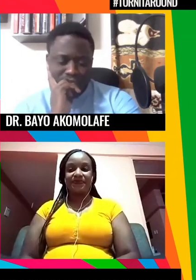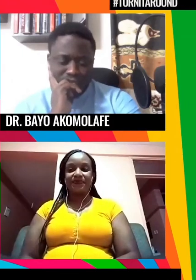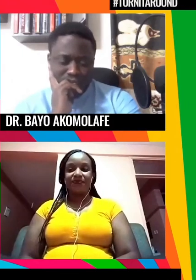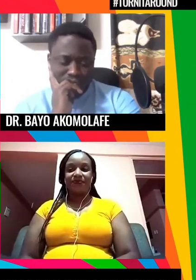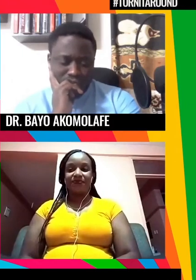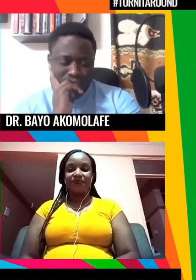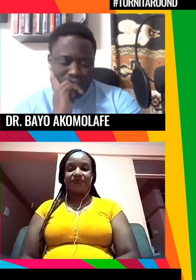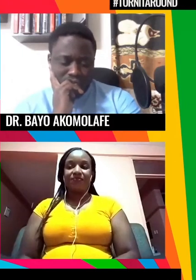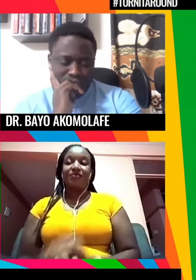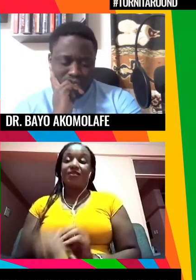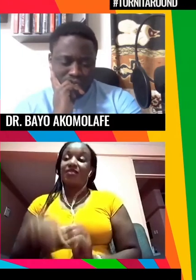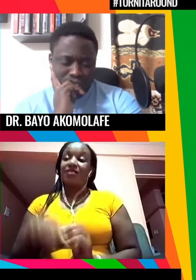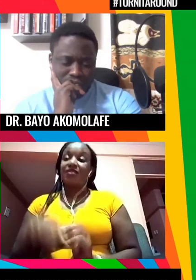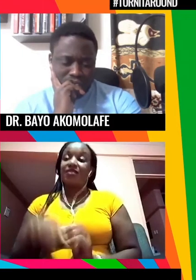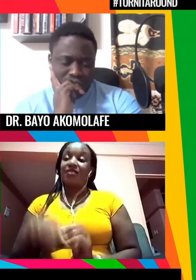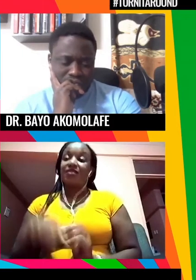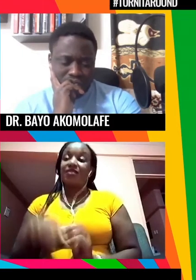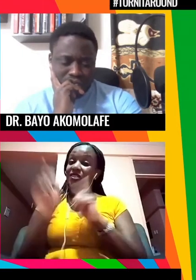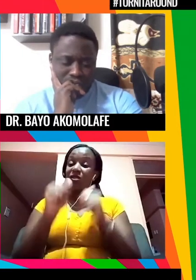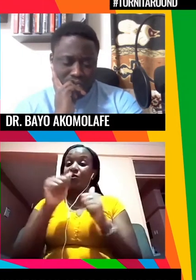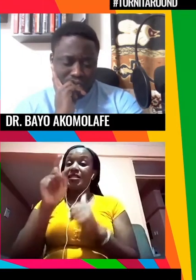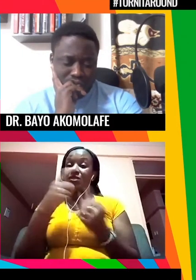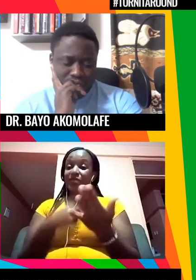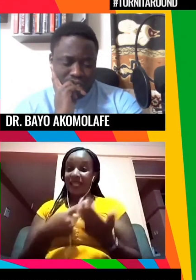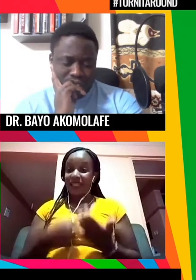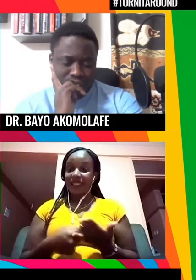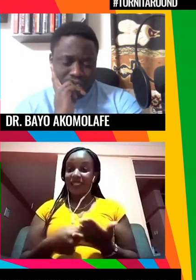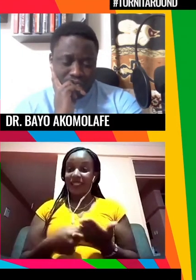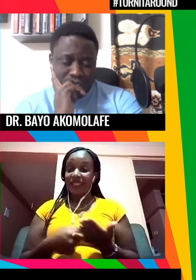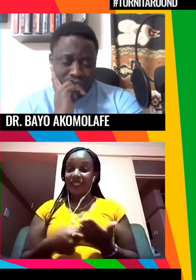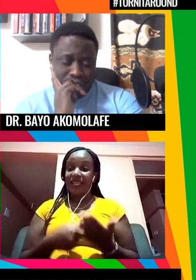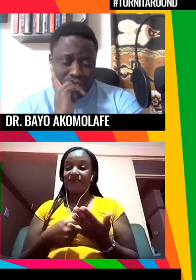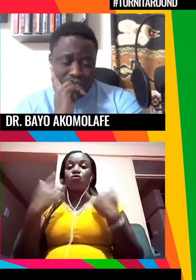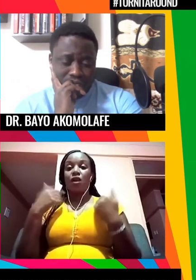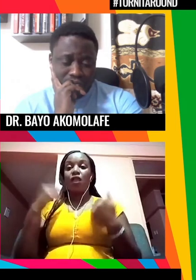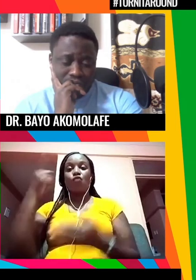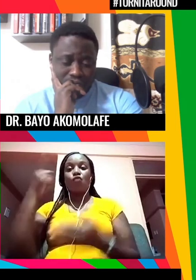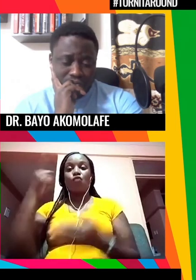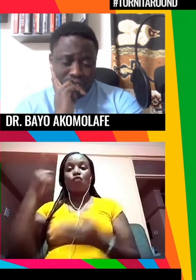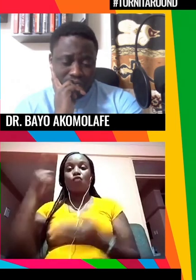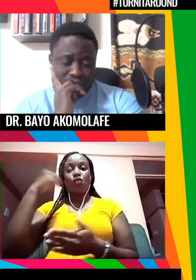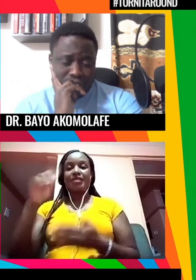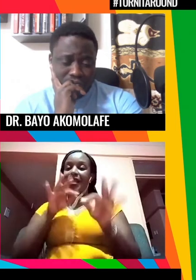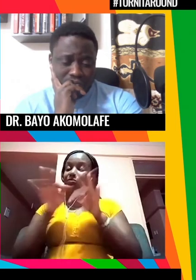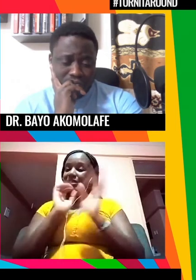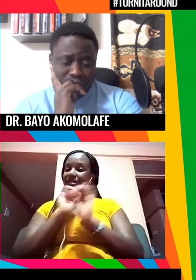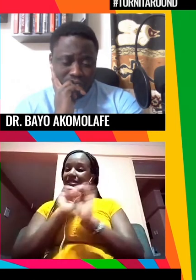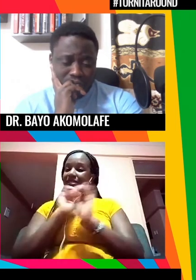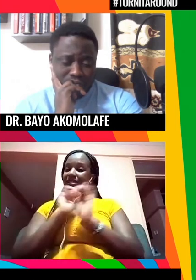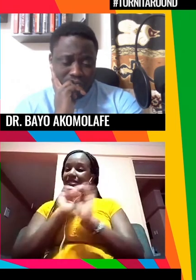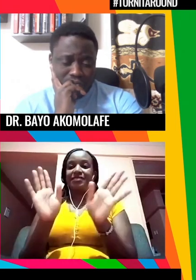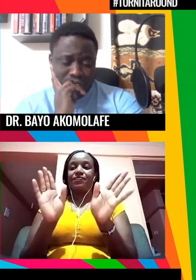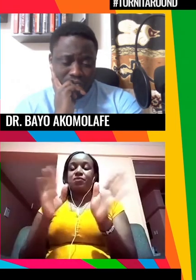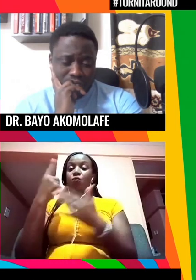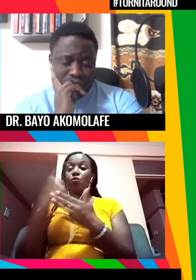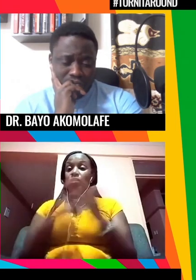hablando de eso creo que has mencionado correctamente que hay ciertos